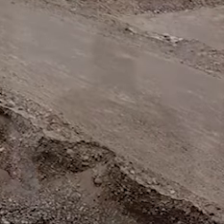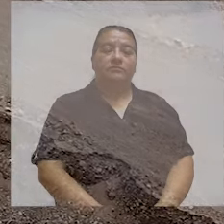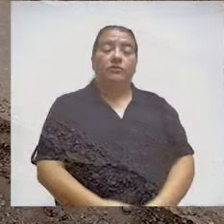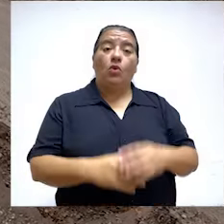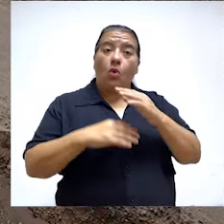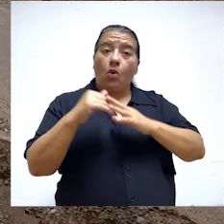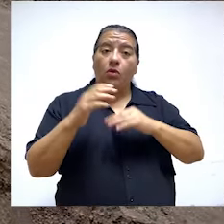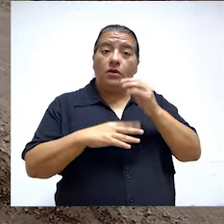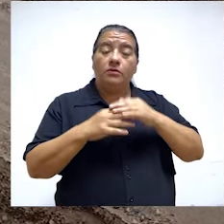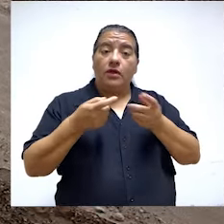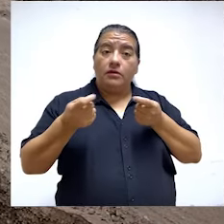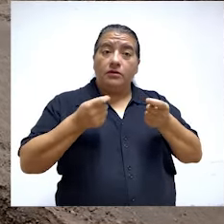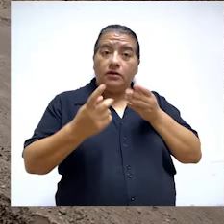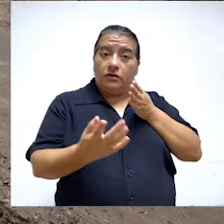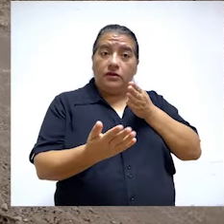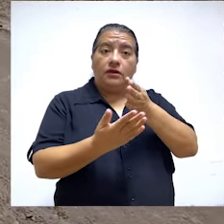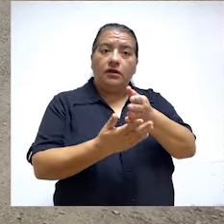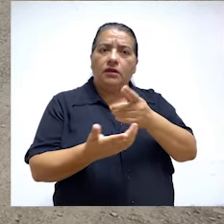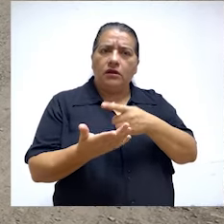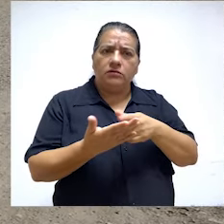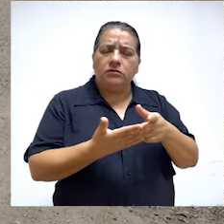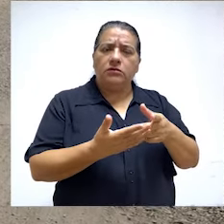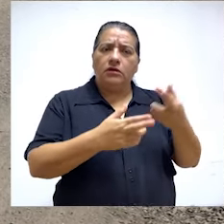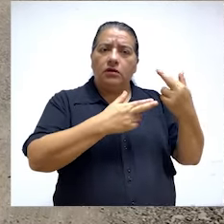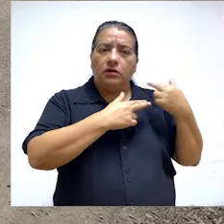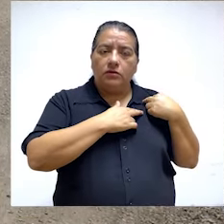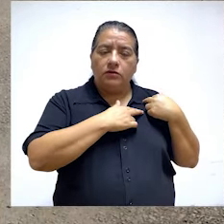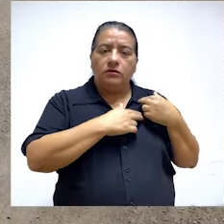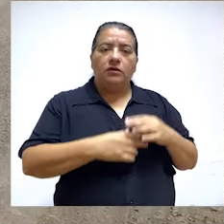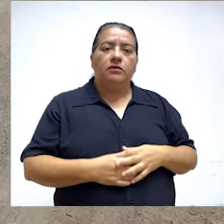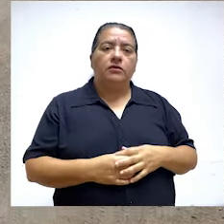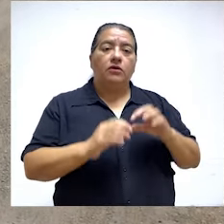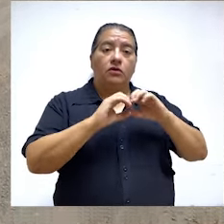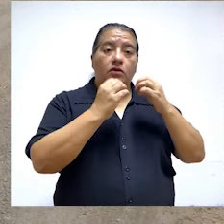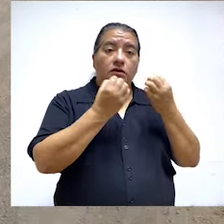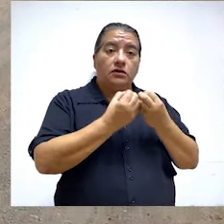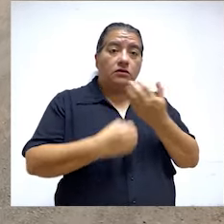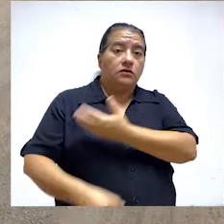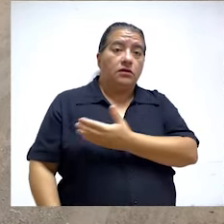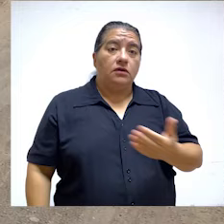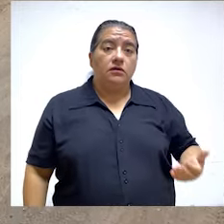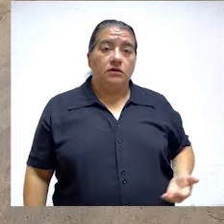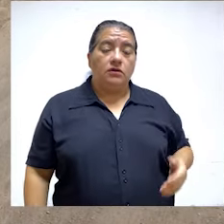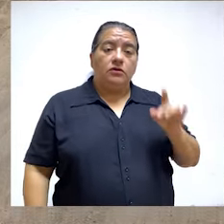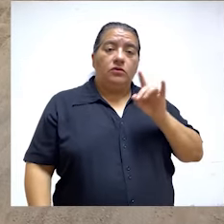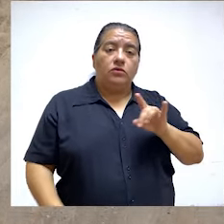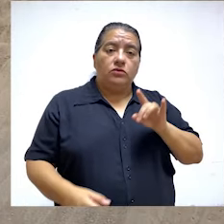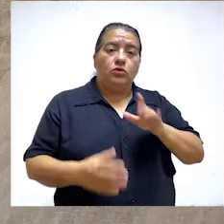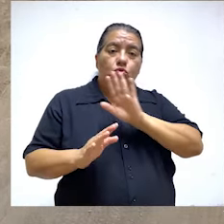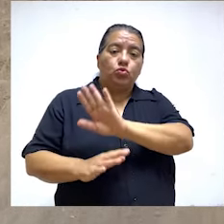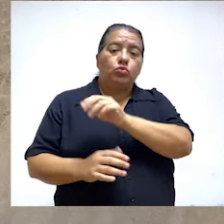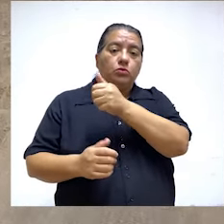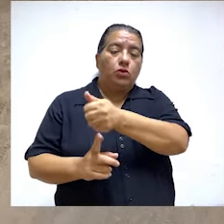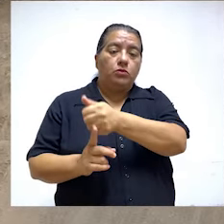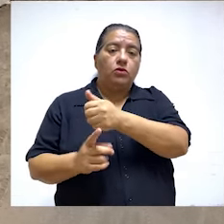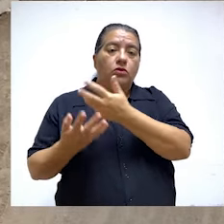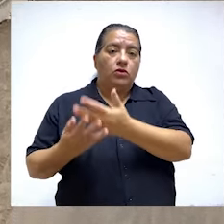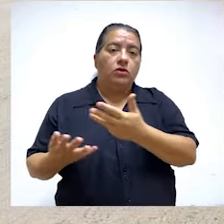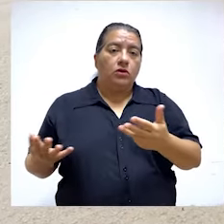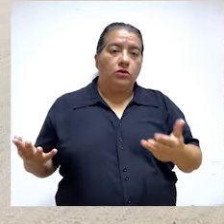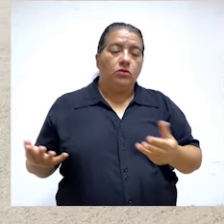Las obras por administración directa son las que están a cargo de las entidades públicas y se desarrollan utilizando sus propios recursos